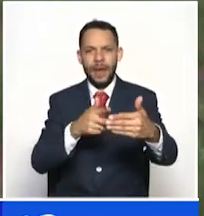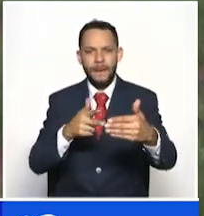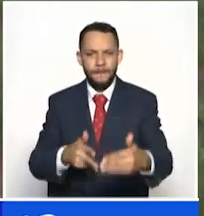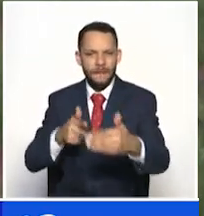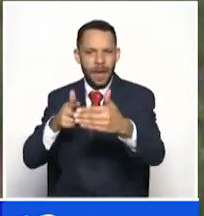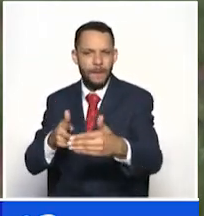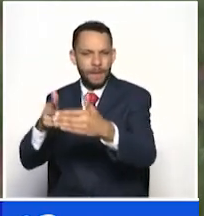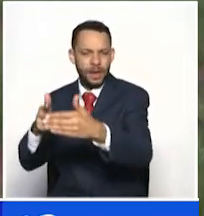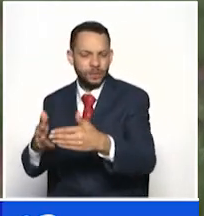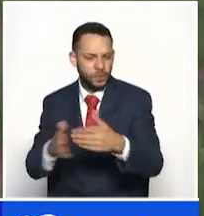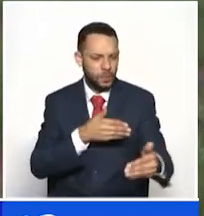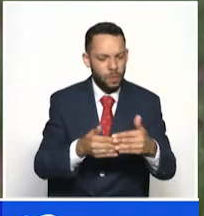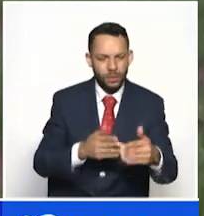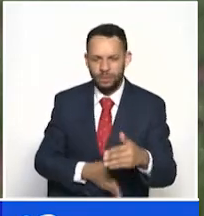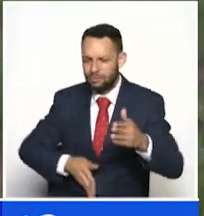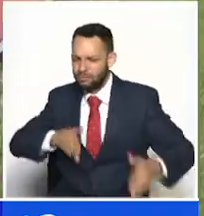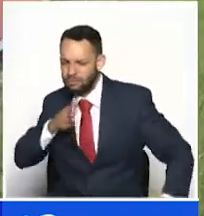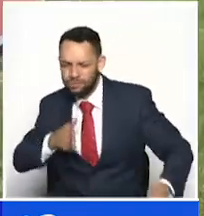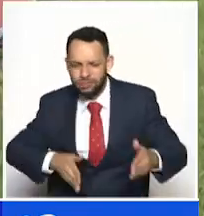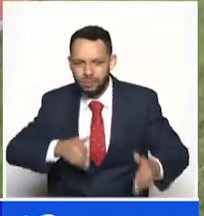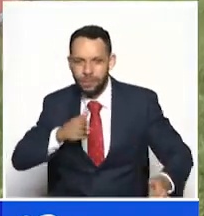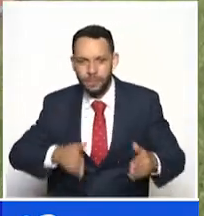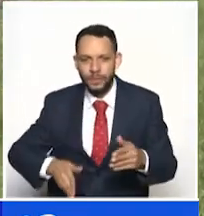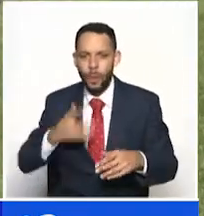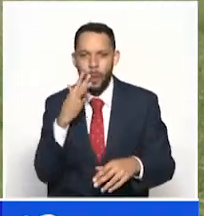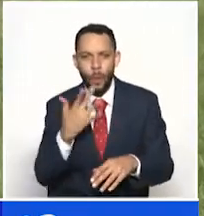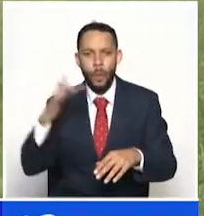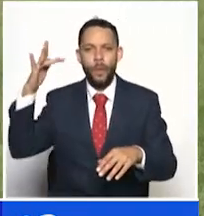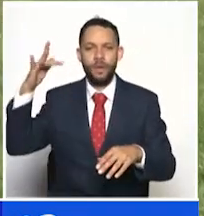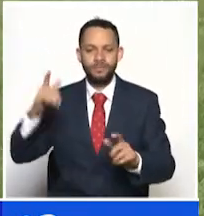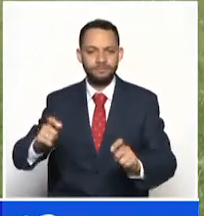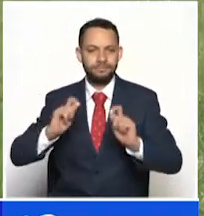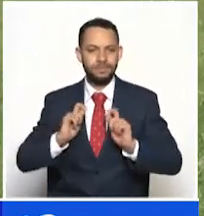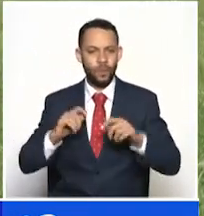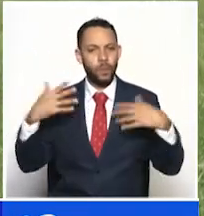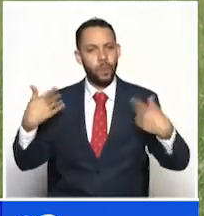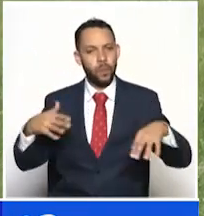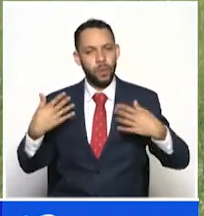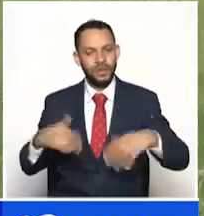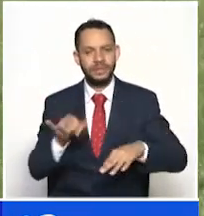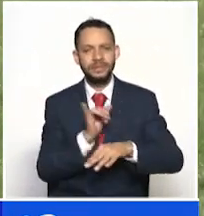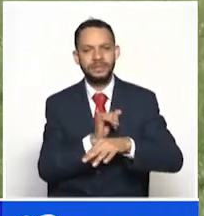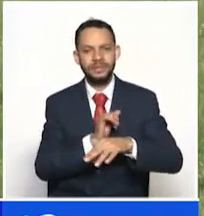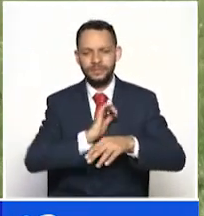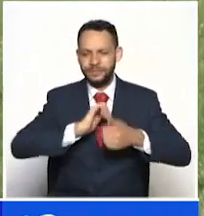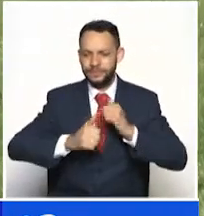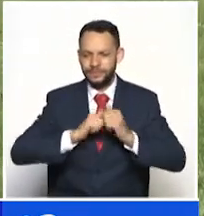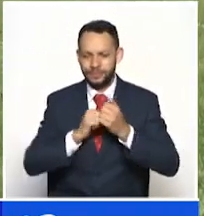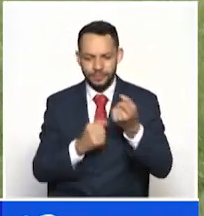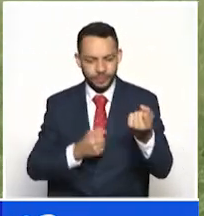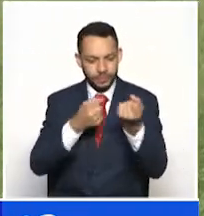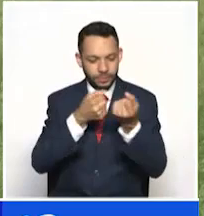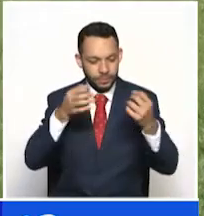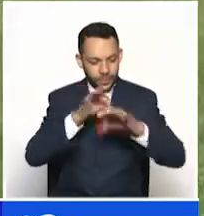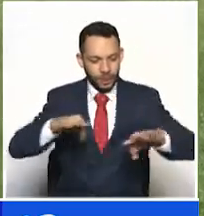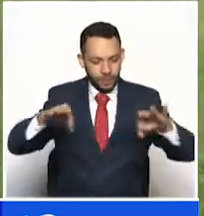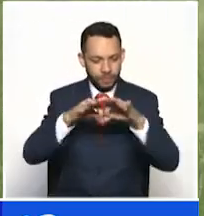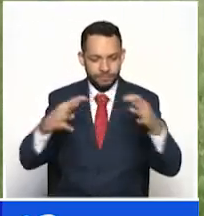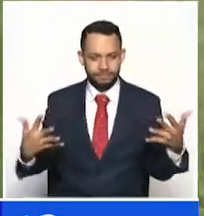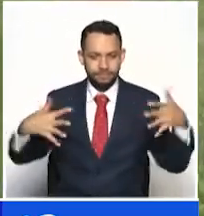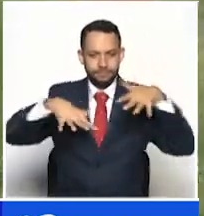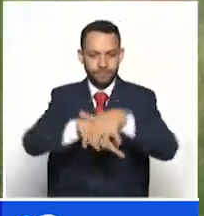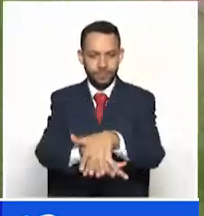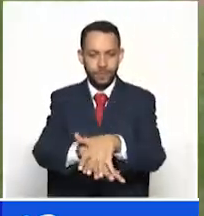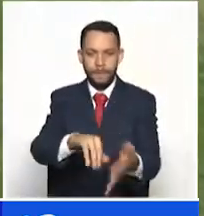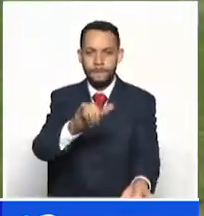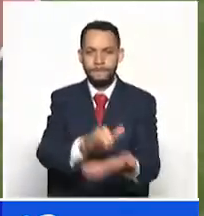con medalla de oro y mejorando mi marca personal. El apoyo de Indeportes Quindío ha sido importante para la participación de los atletas en